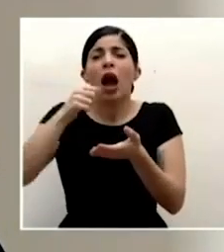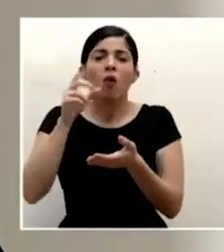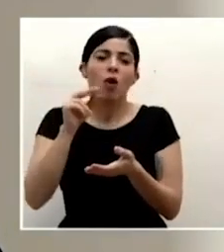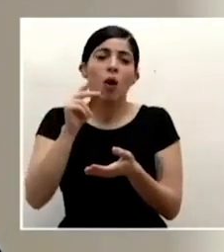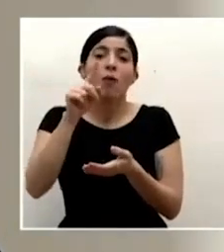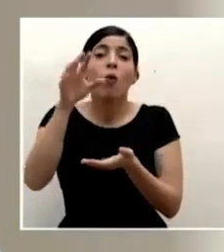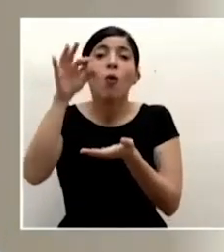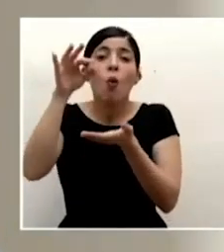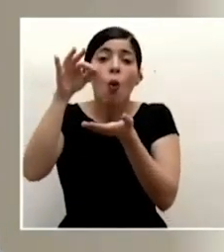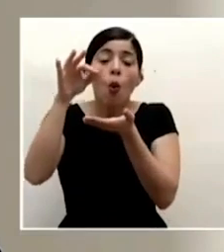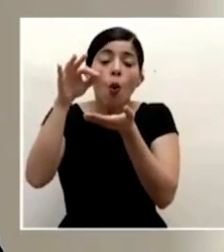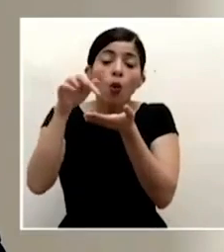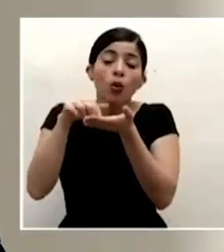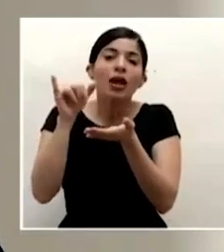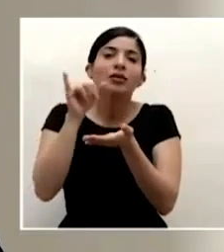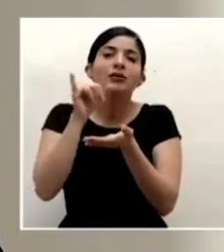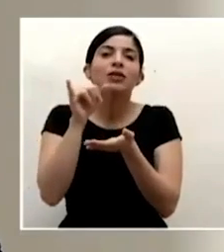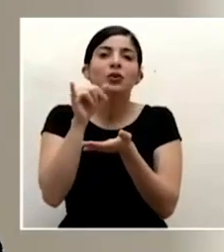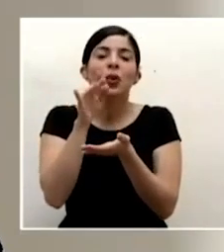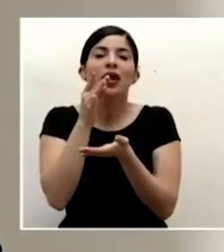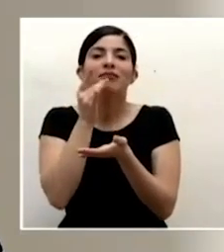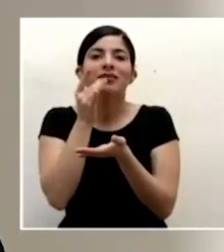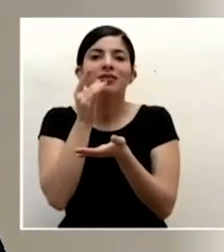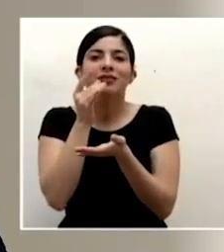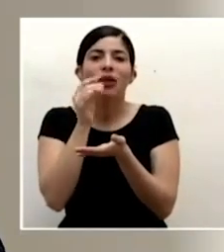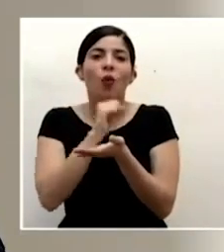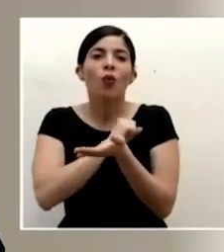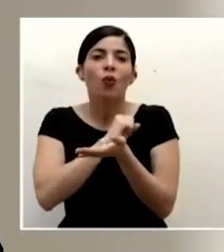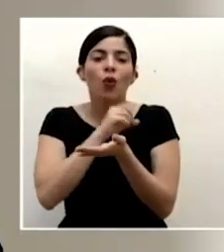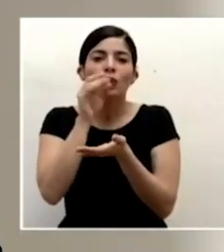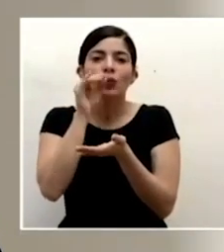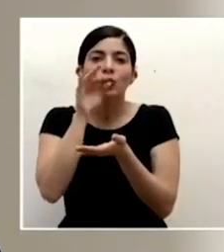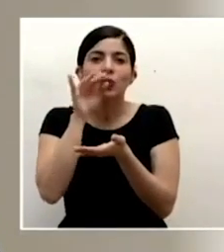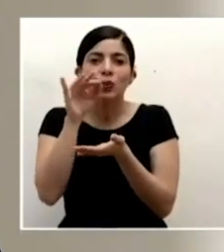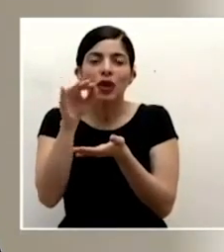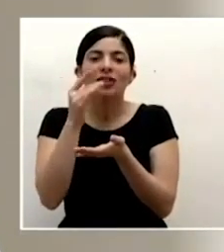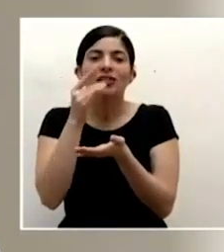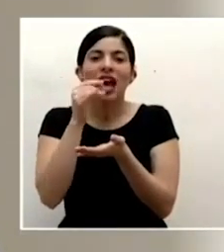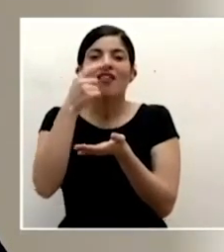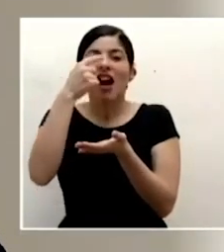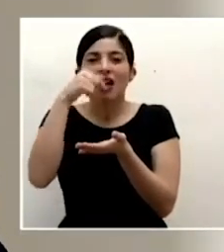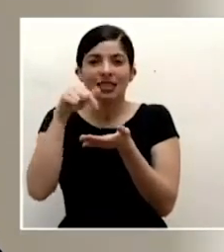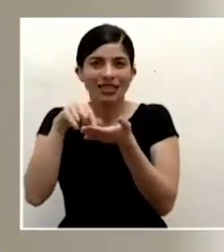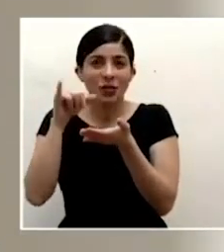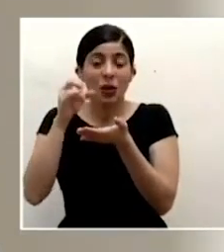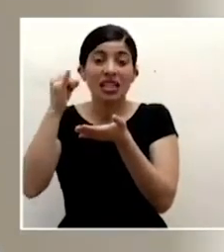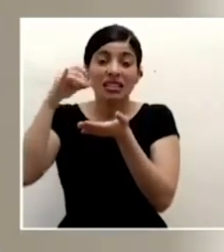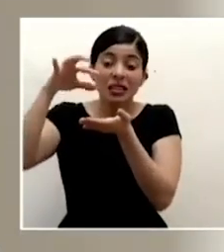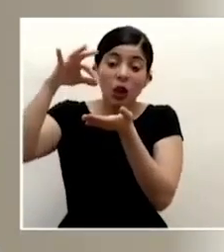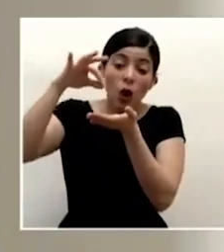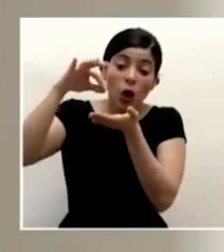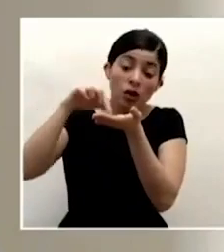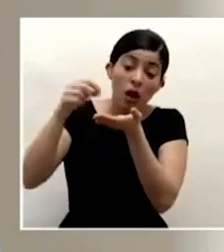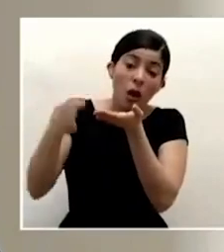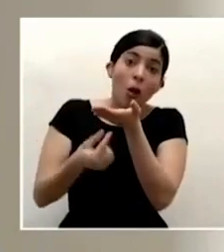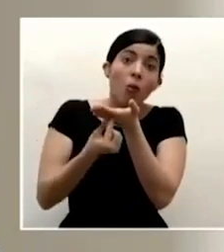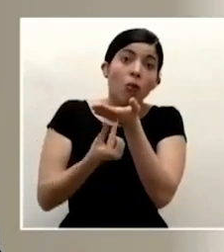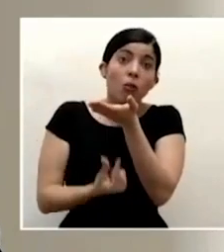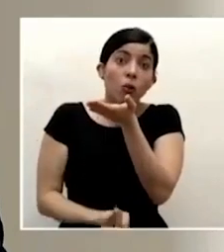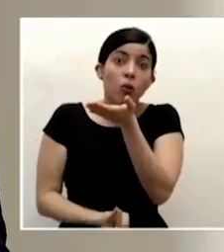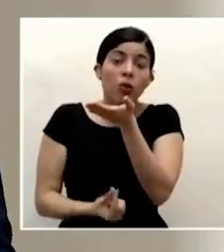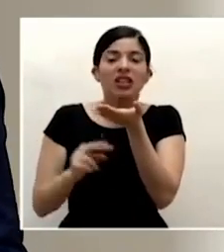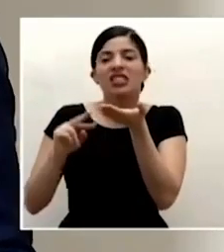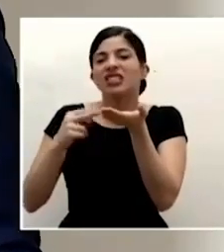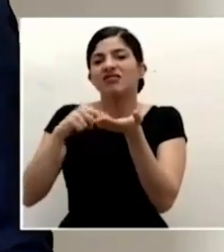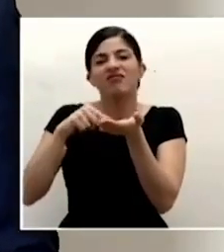la pone simula eventualmente una gotita de tos o de saliva o estornudo y si la gotita fácilmente se traspasó al otro lado significa que la